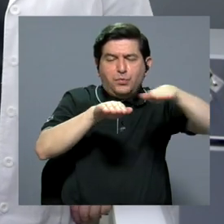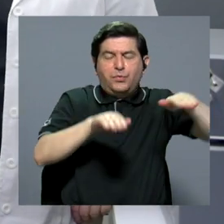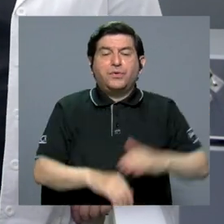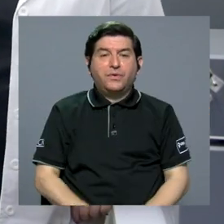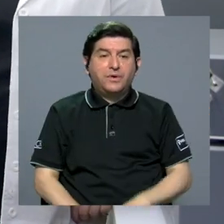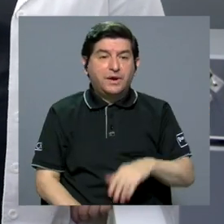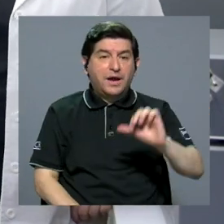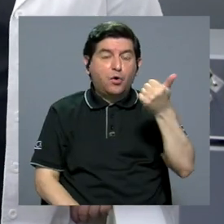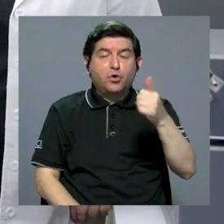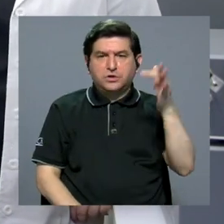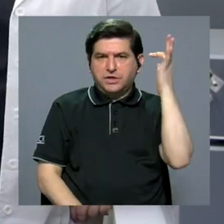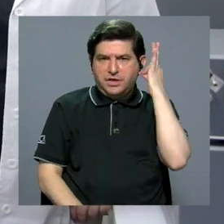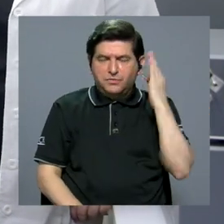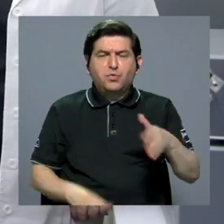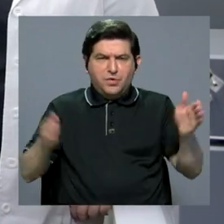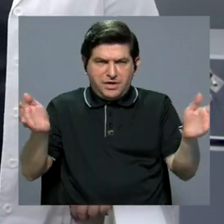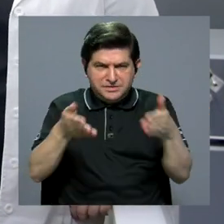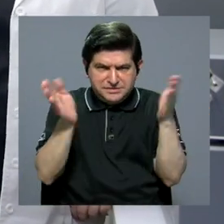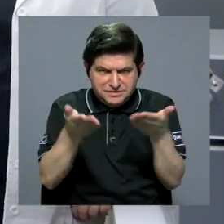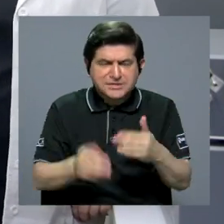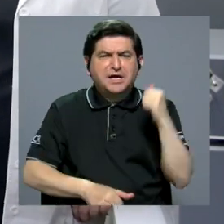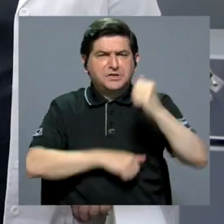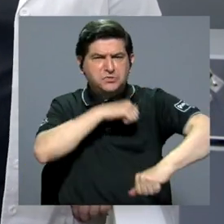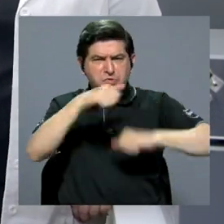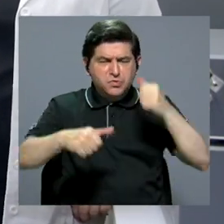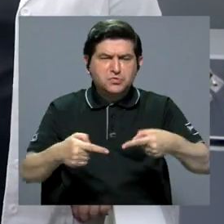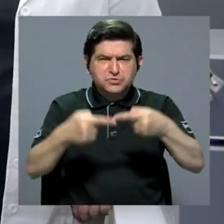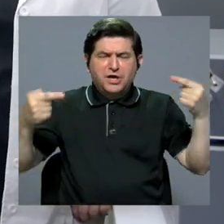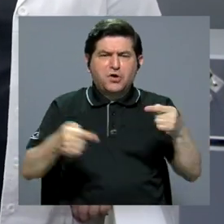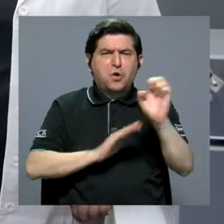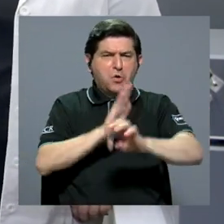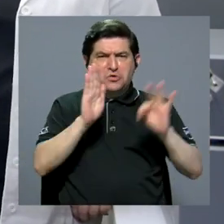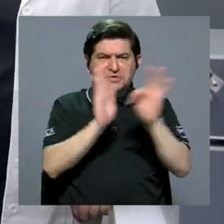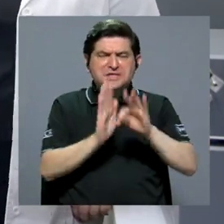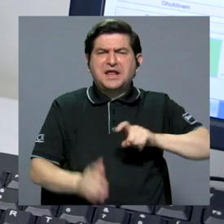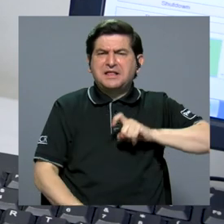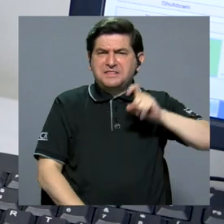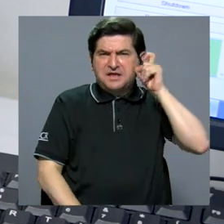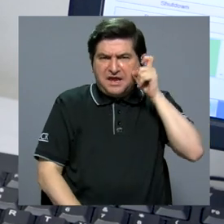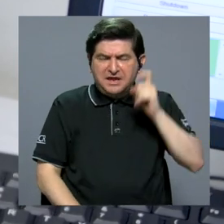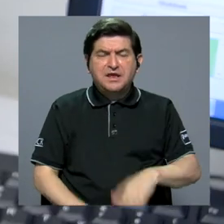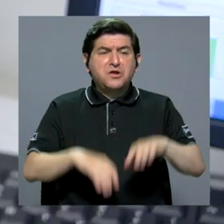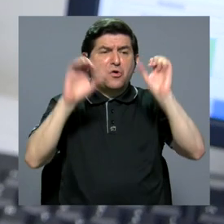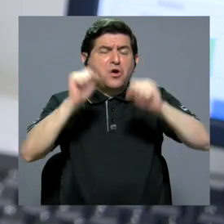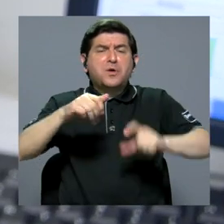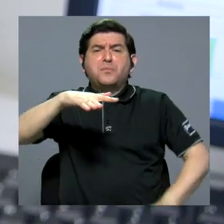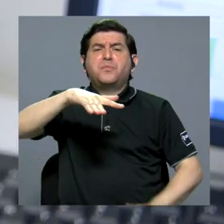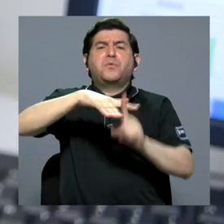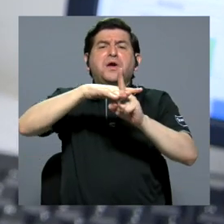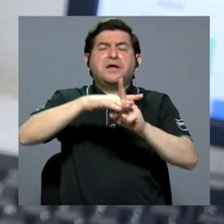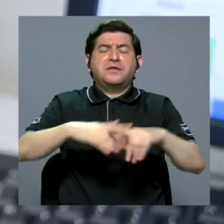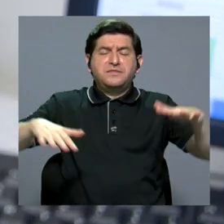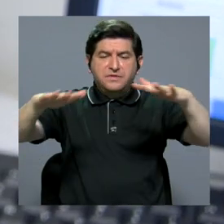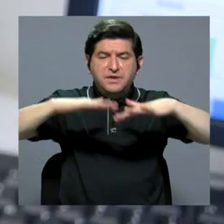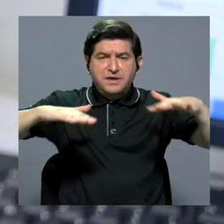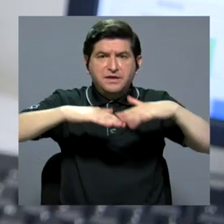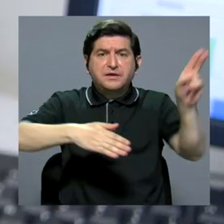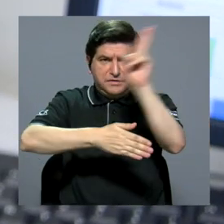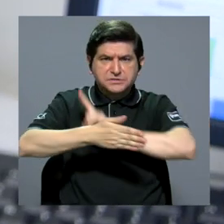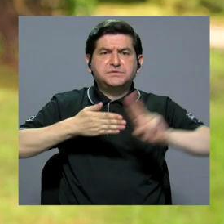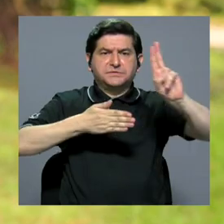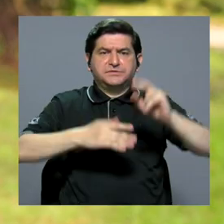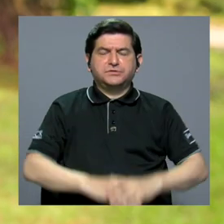insta a otras mujeres científicas a luchar contra los estereotipos de género que se puedan presentar en los entornos